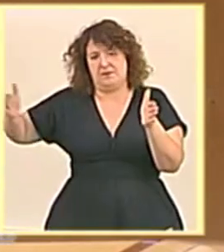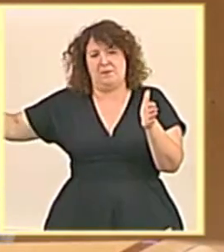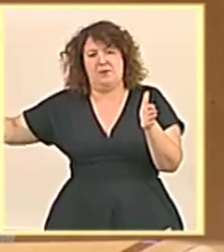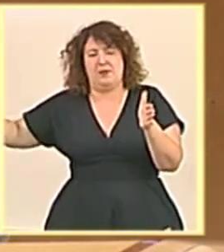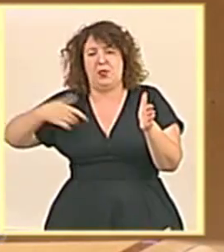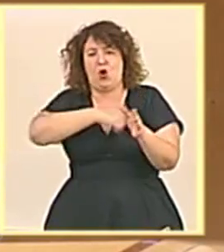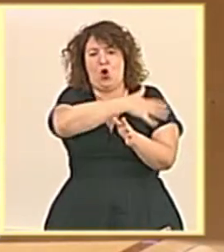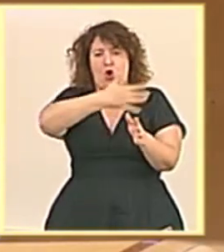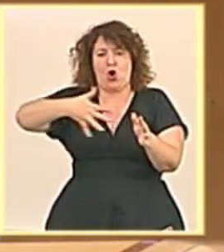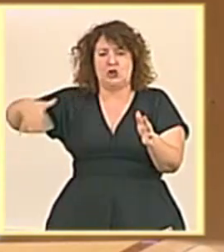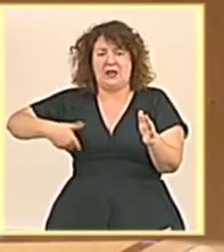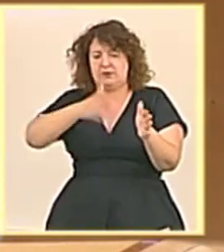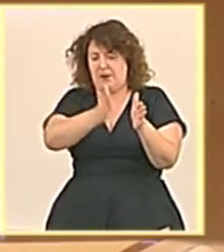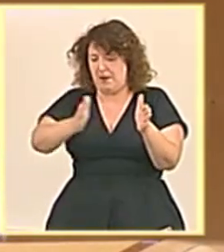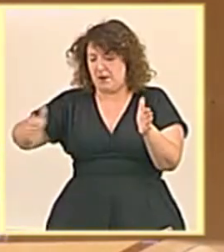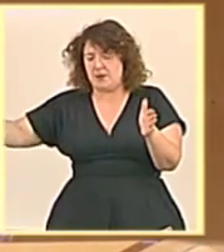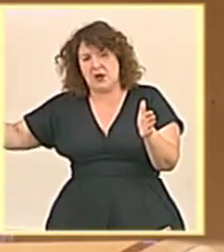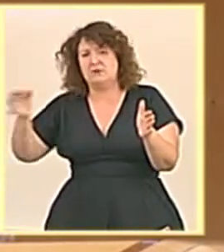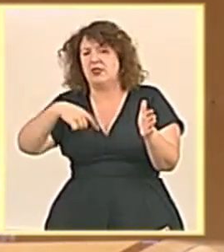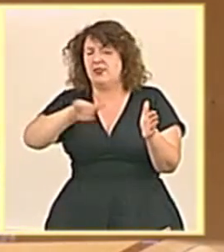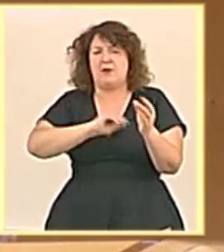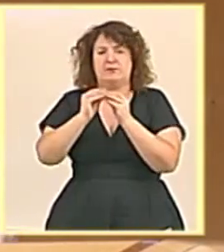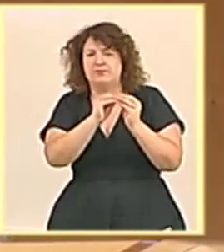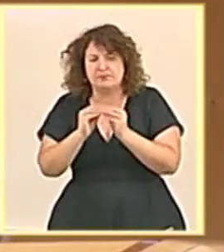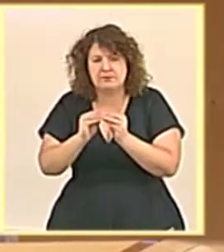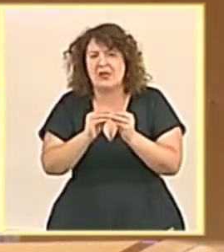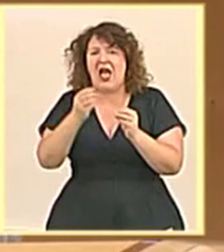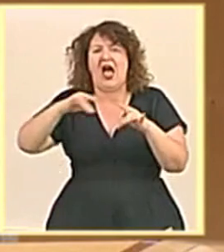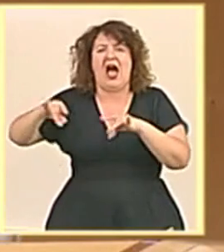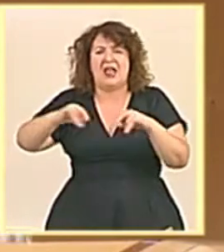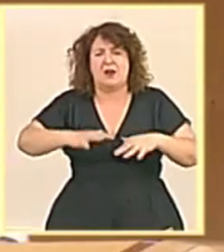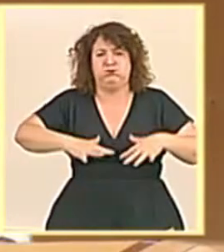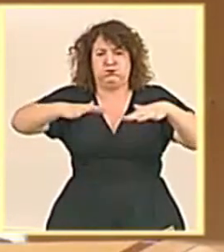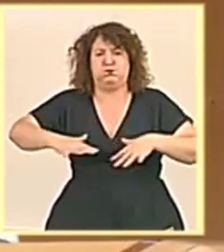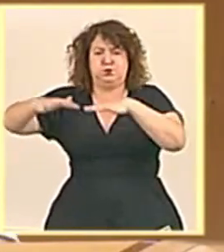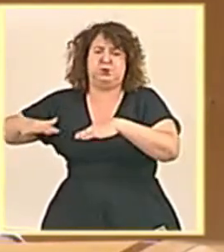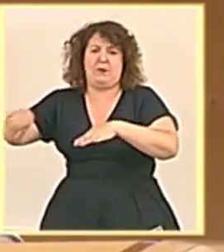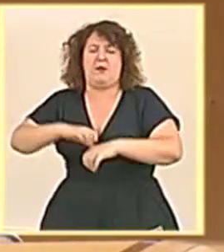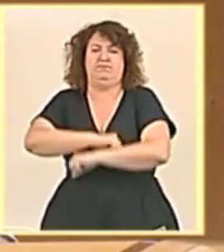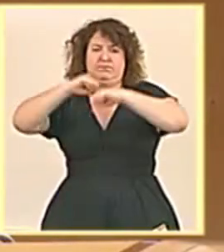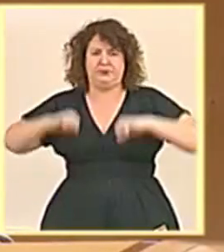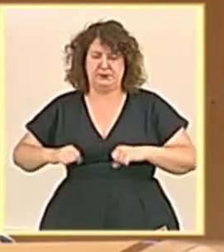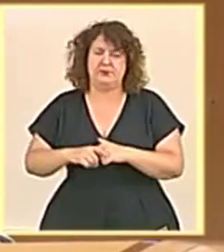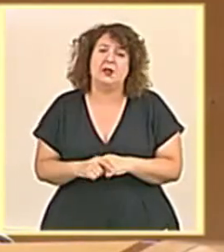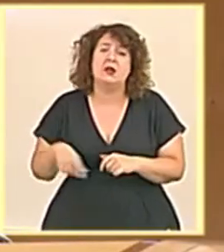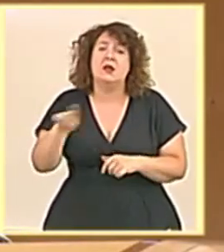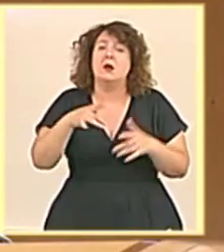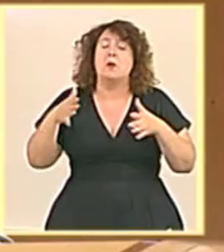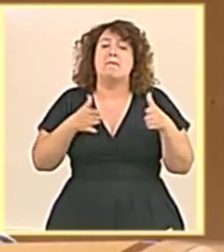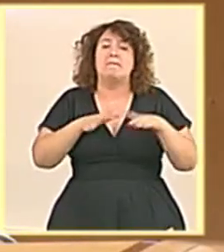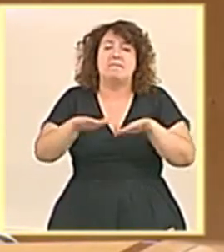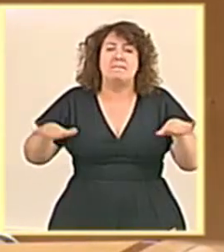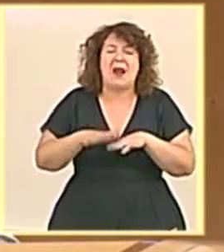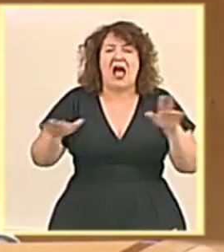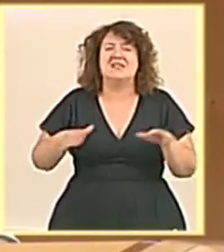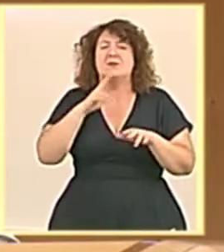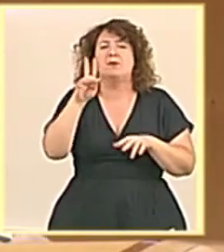entre 100 y 190 metros, está pendiente de esta aprobación definitiva. Con respecto a las actuaciones de regeneración de playa entre las playas